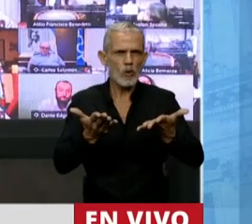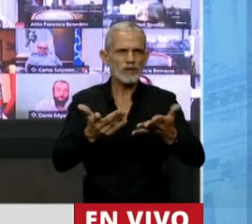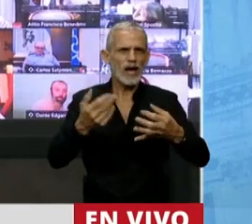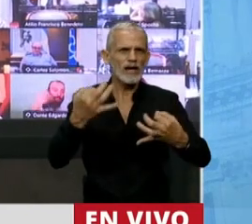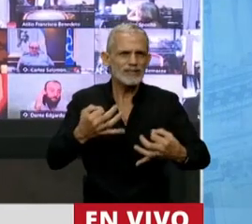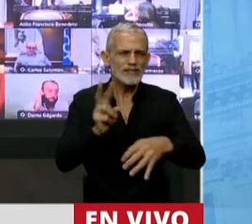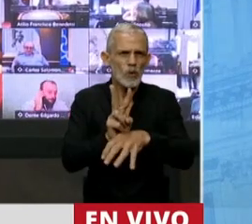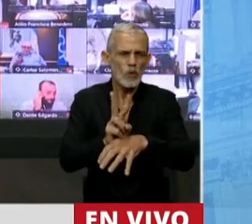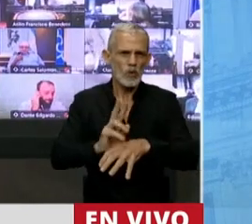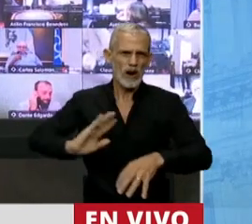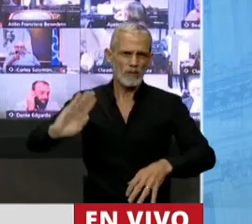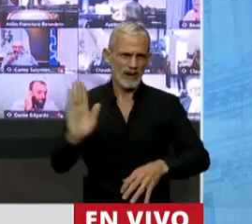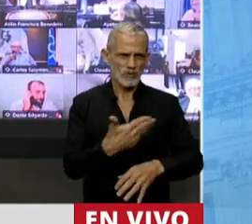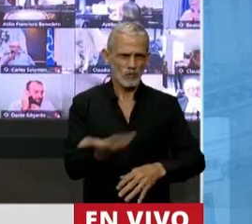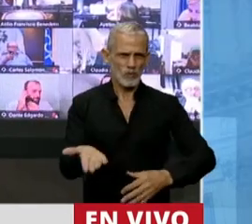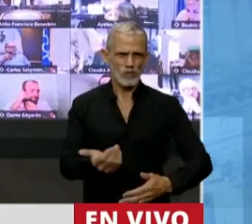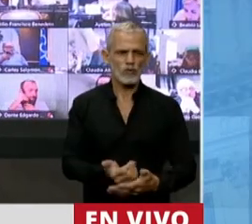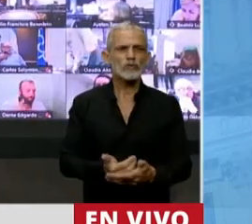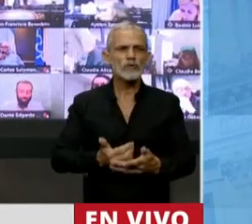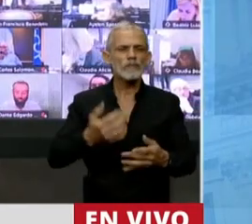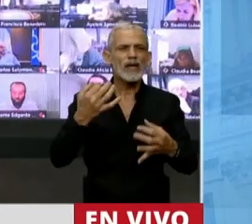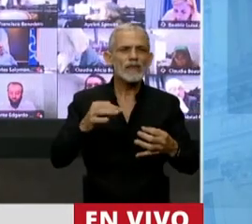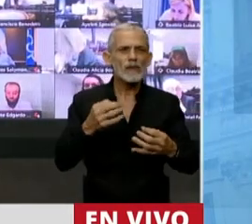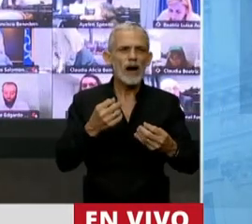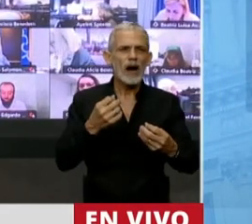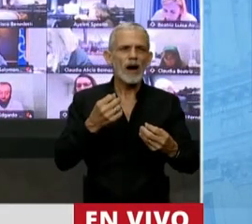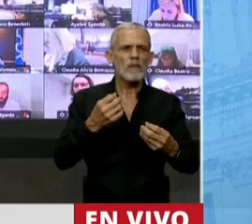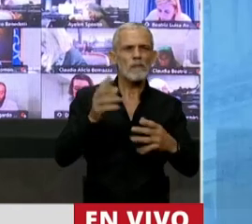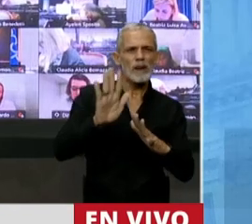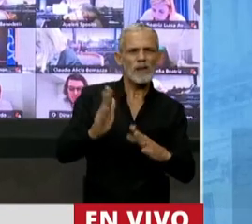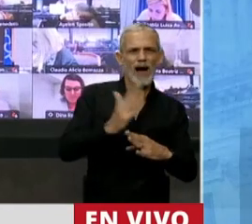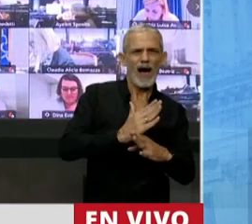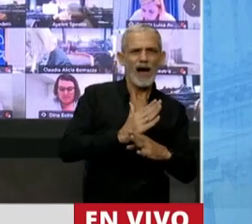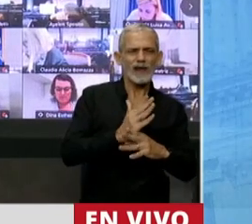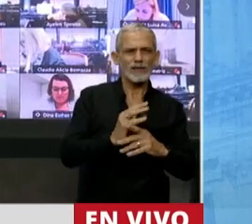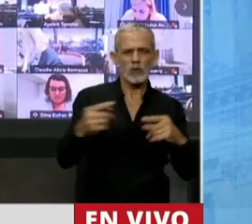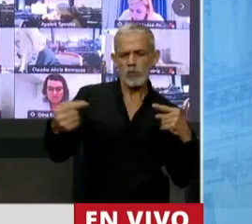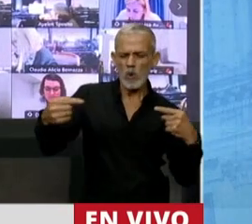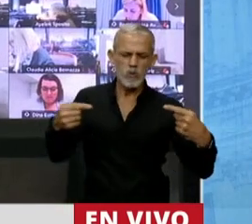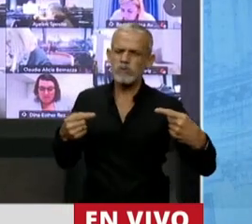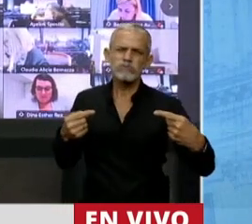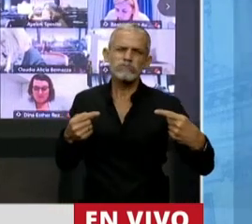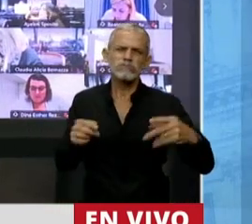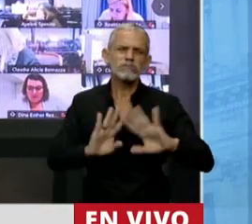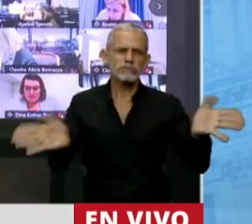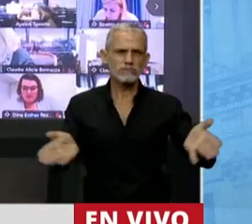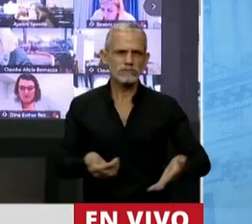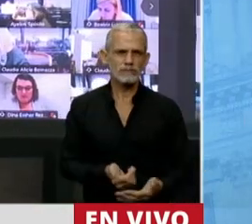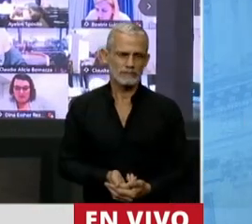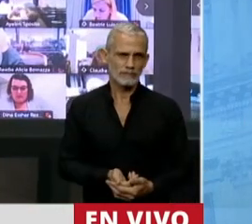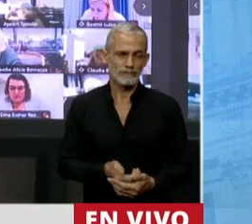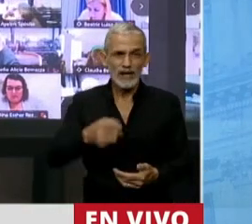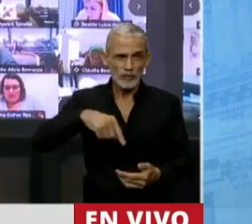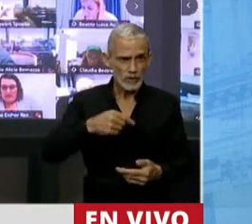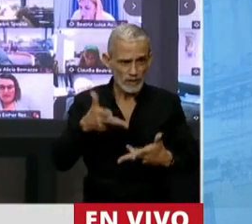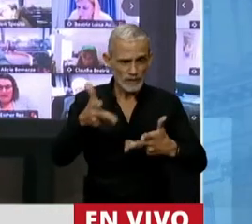segura, más previsible y con menos antinomias. Y